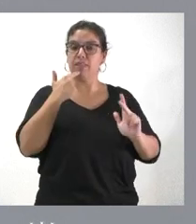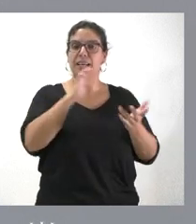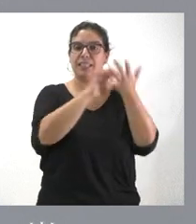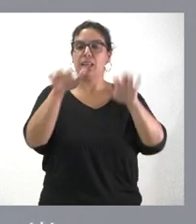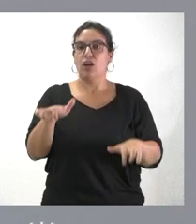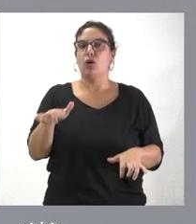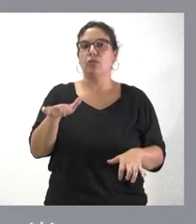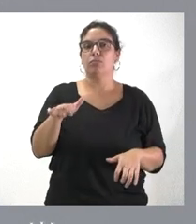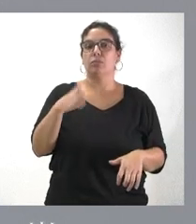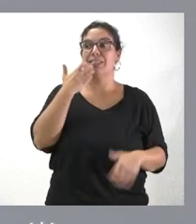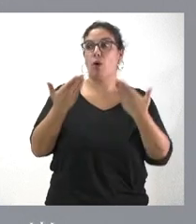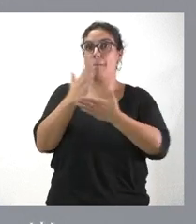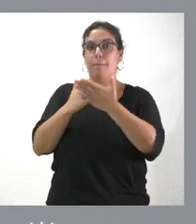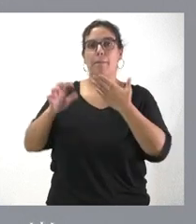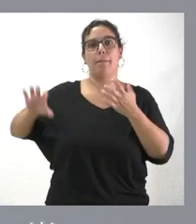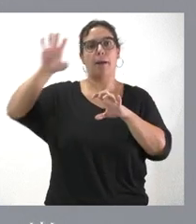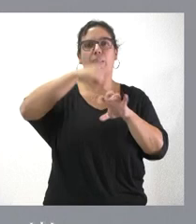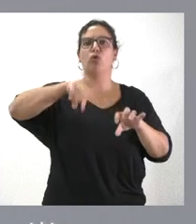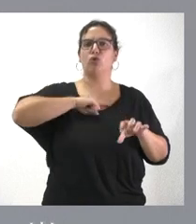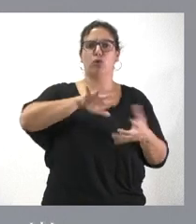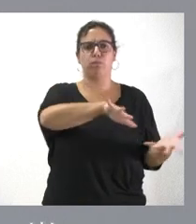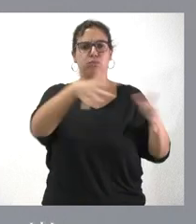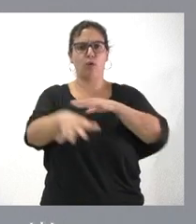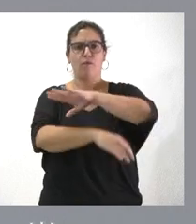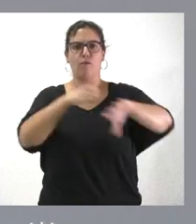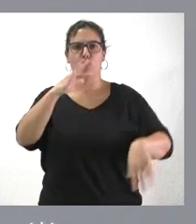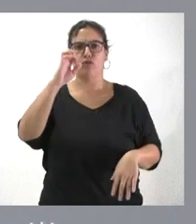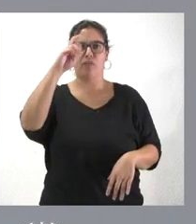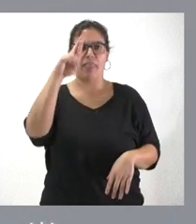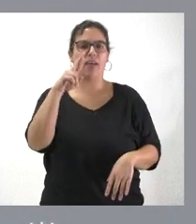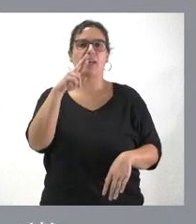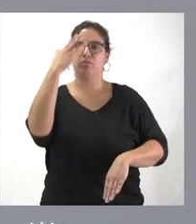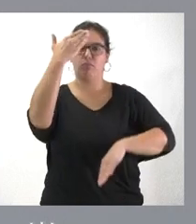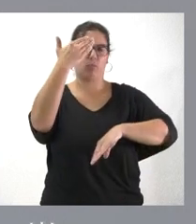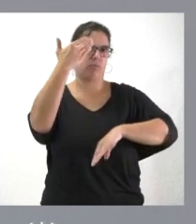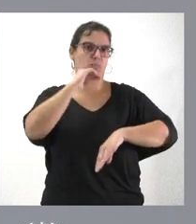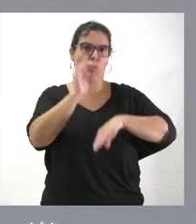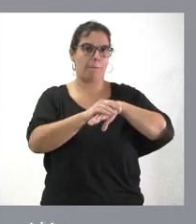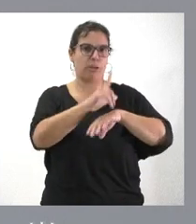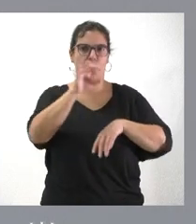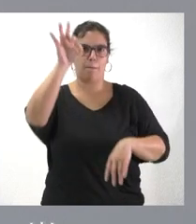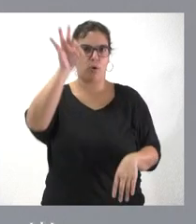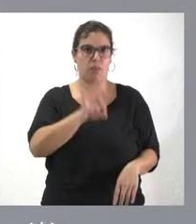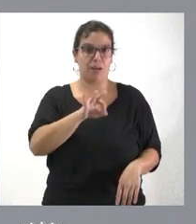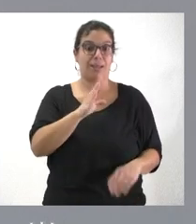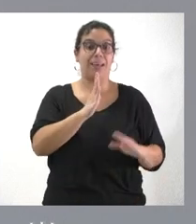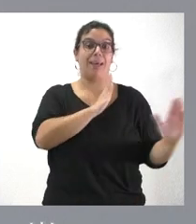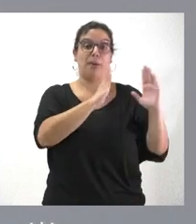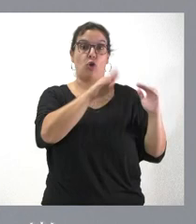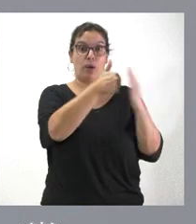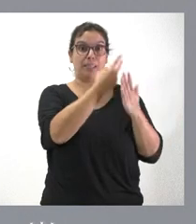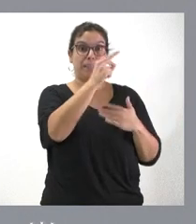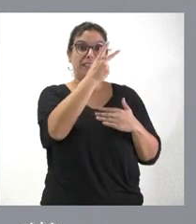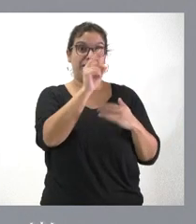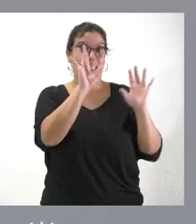las comunidades autónomas con un 100% de ejecución de estos fondos europeos, que son los del periodo anterior, pero que tienen